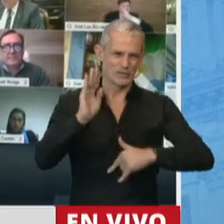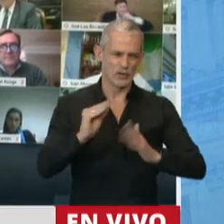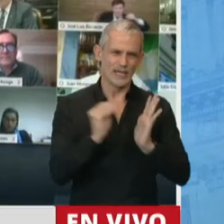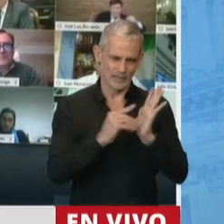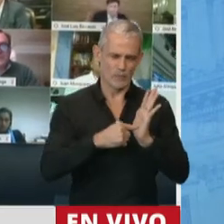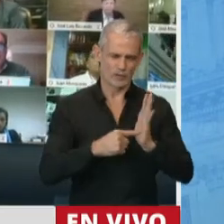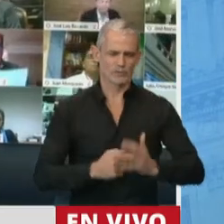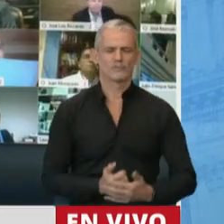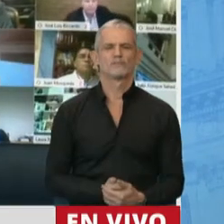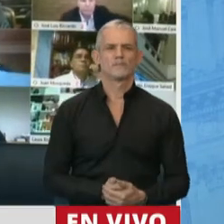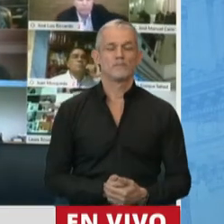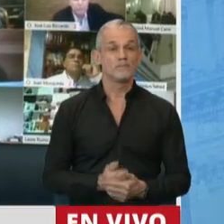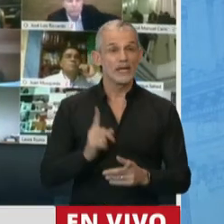también.